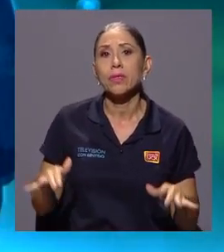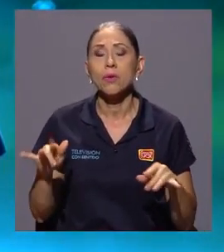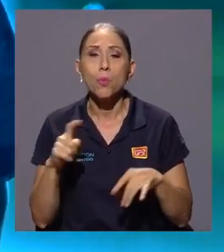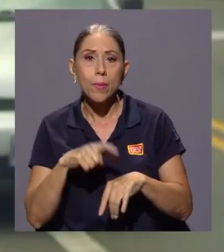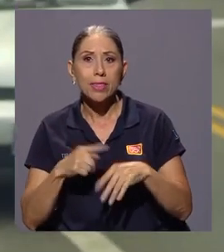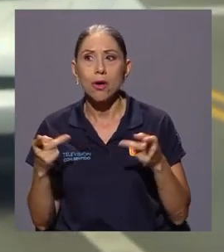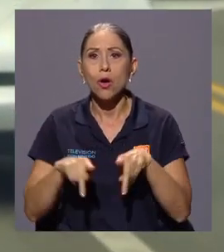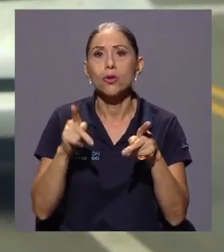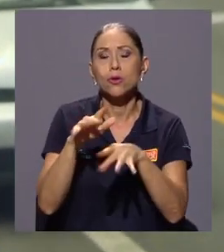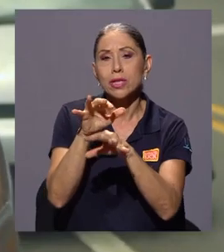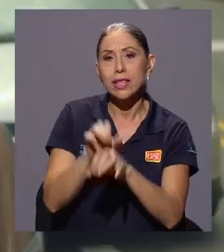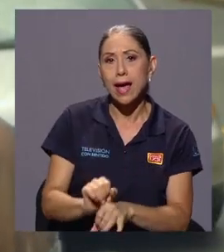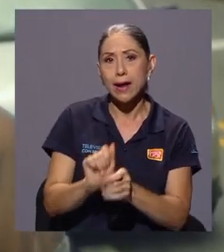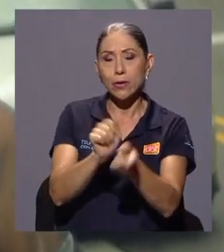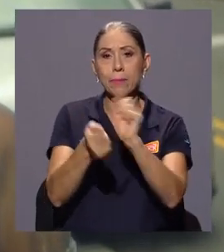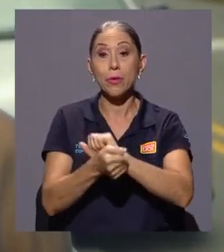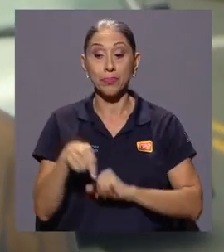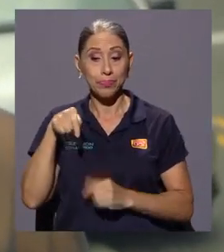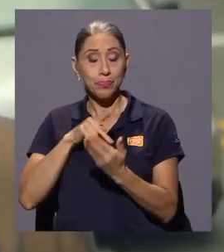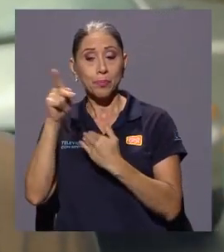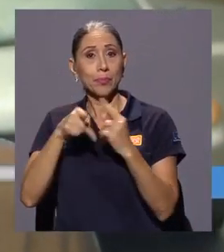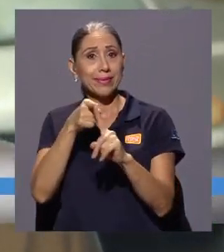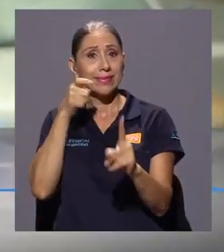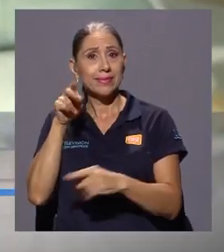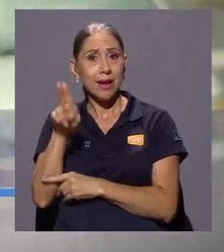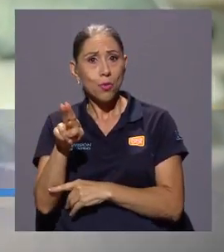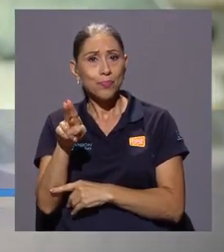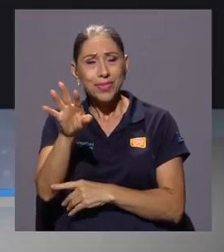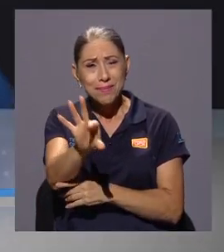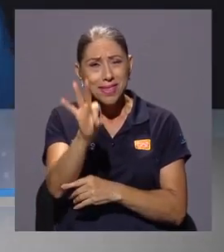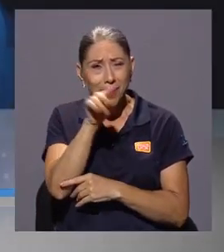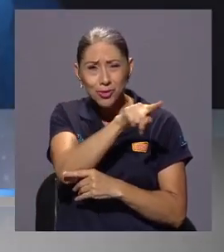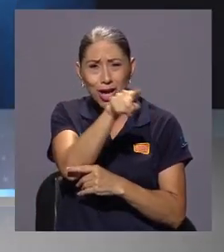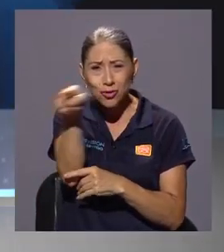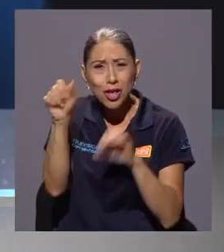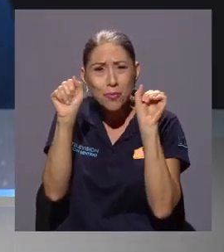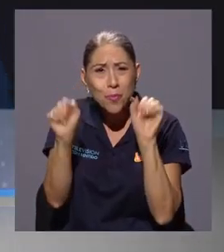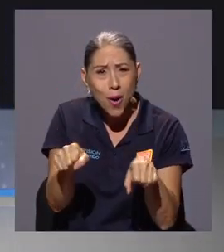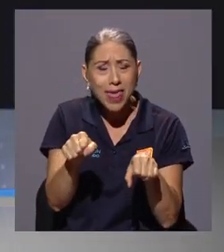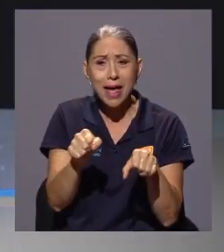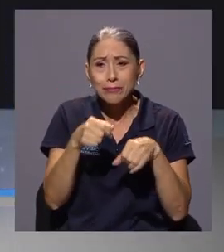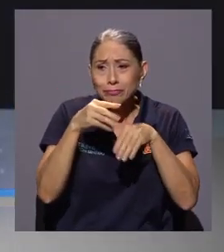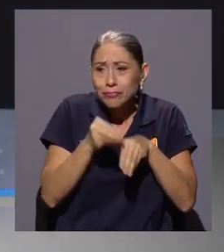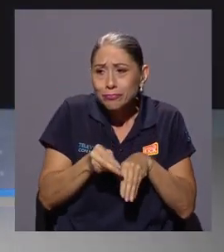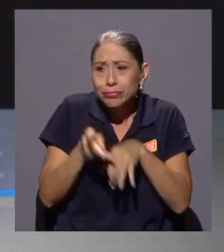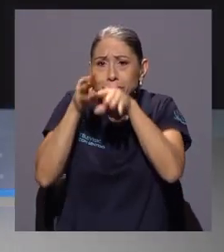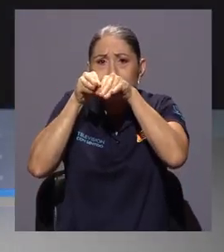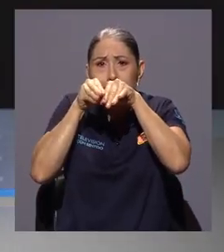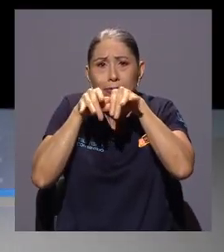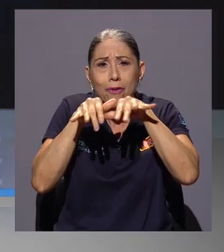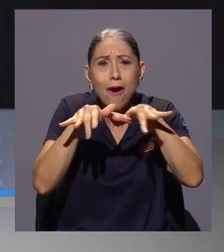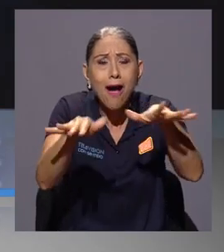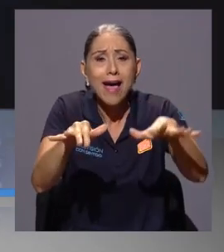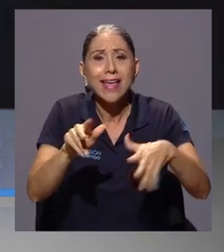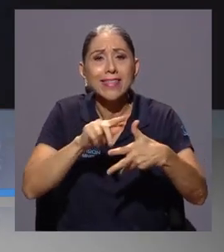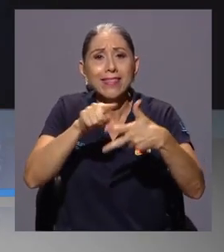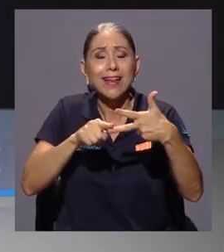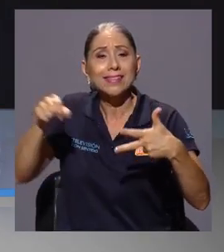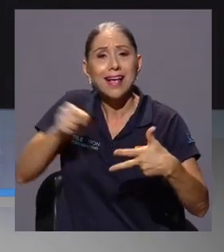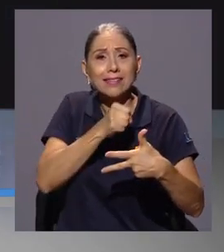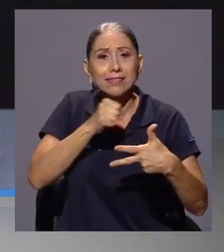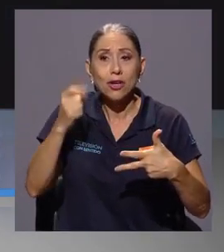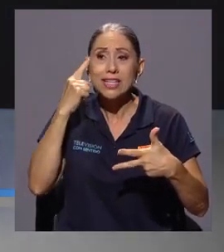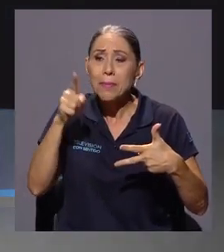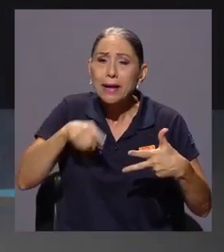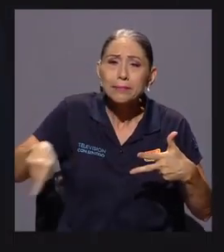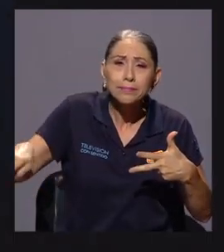diferente. Desde la U les invitamos a compartir, sin restricción alguna, estas tres canciones para llegar a